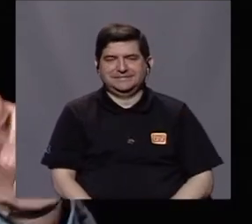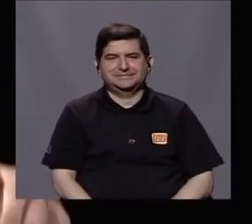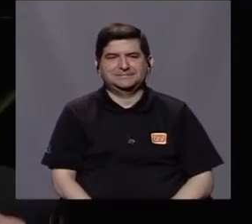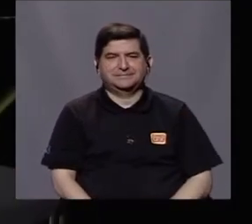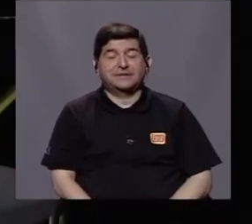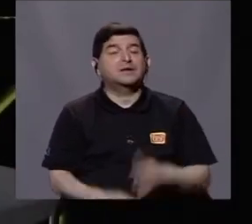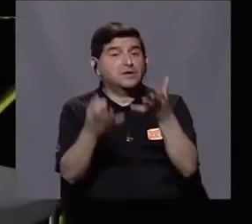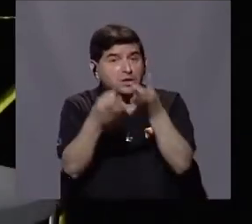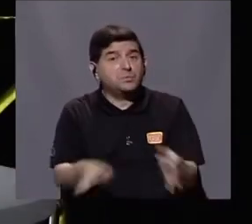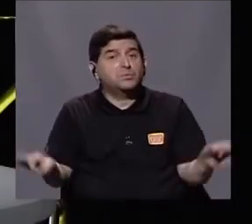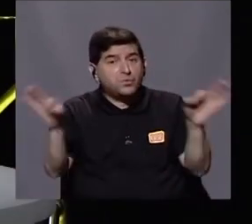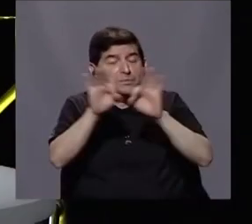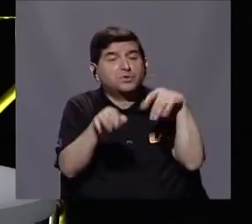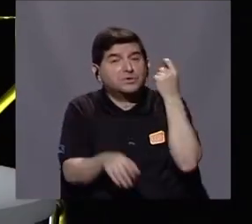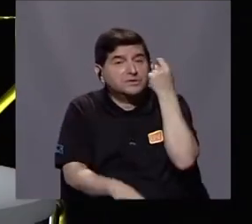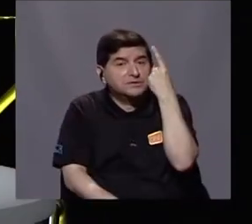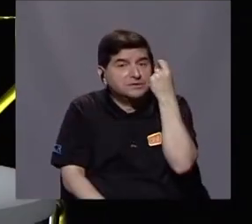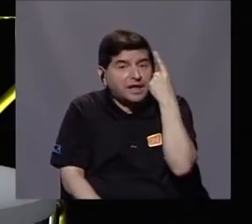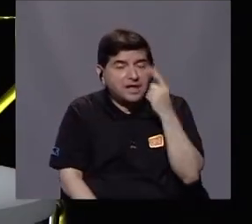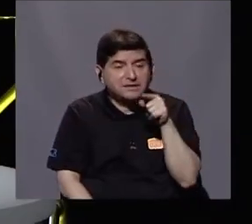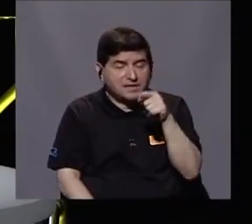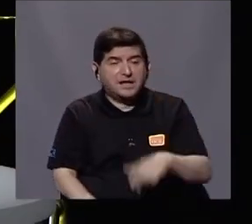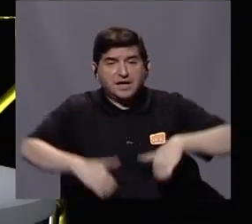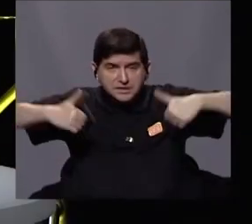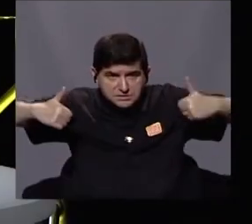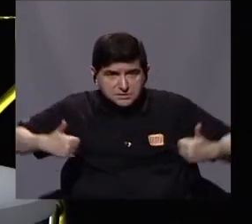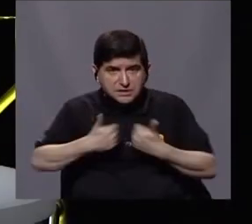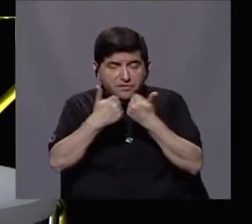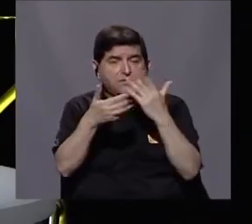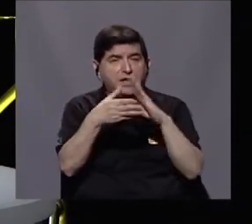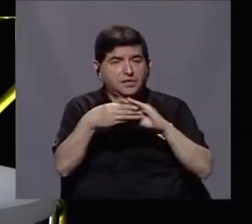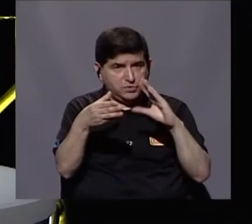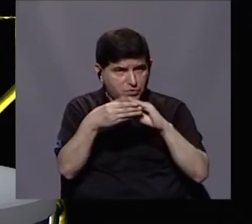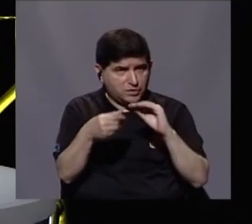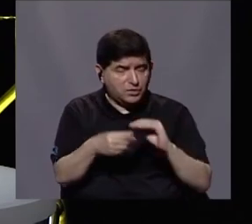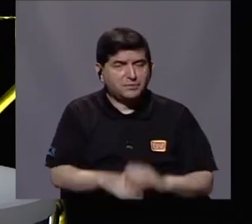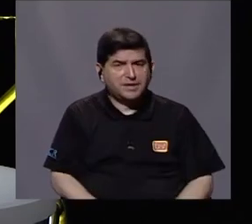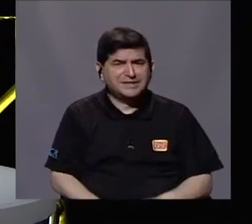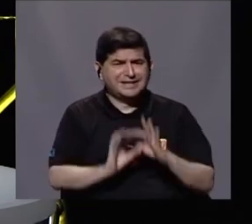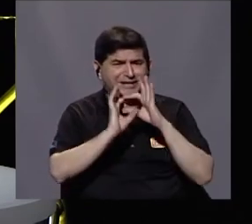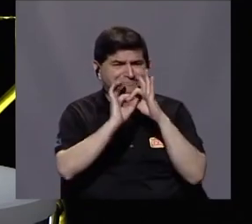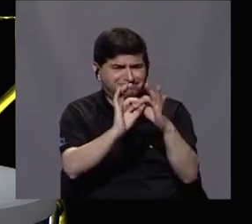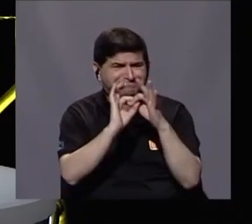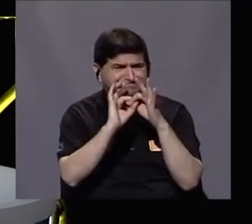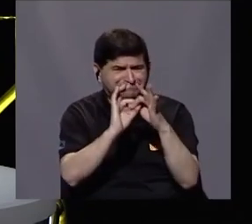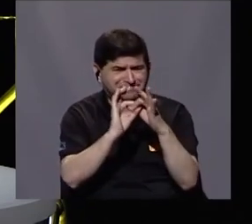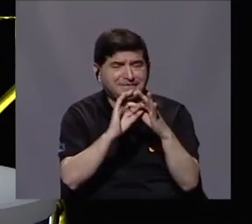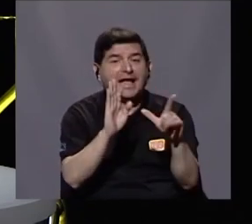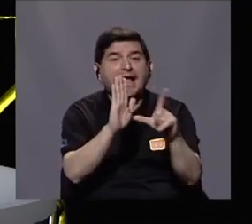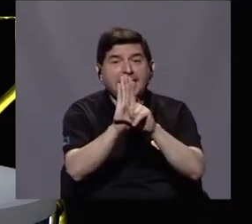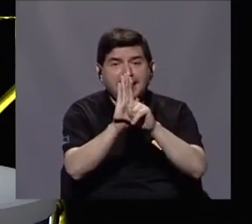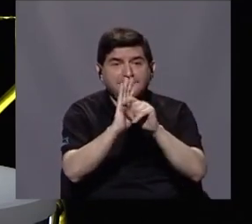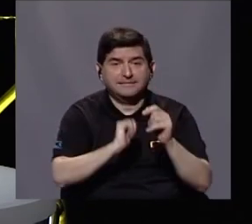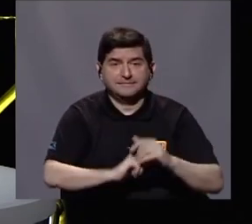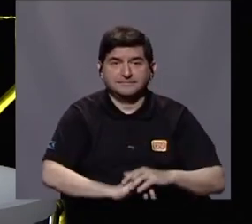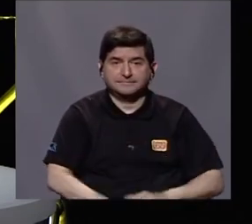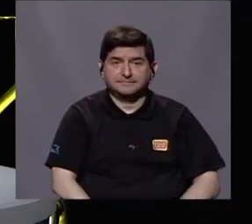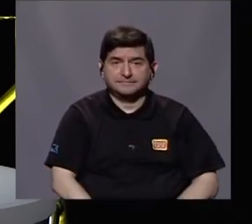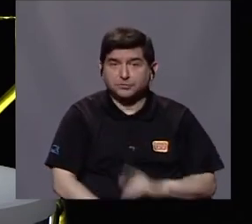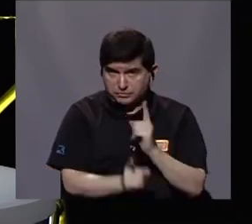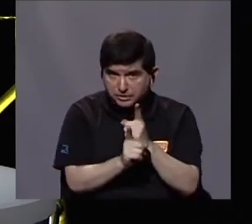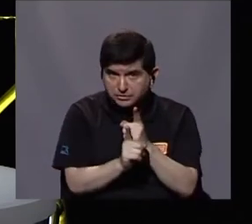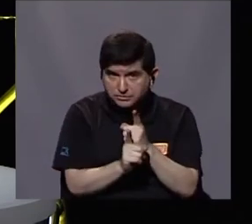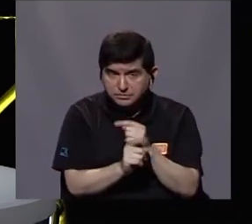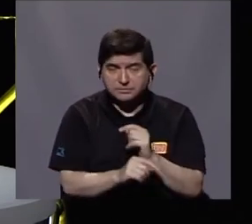es muy importante que también entendamos acá que ese desafío que está comentando Alex va íntimamente vinculado a la legislación, ¿verdad?